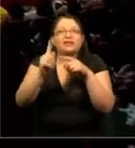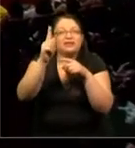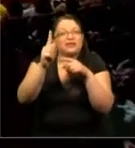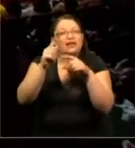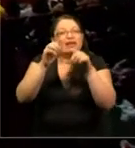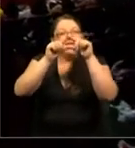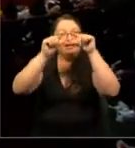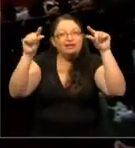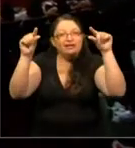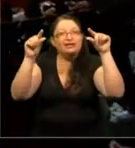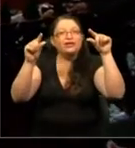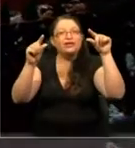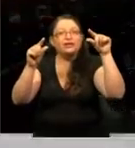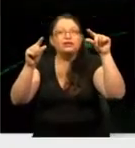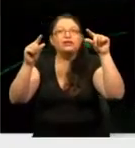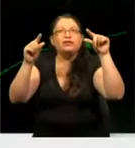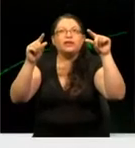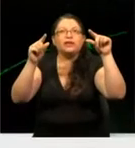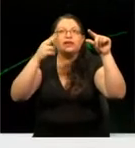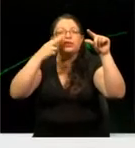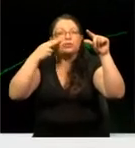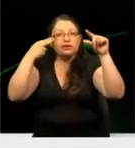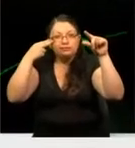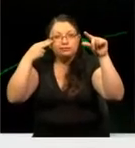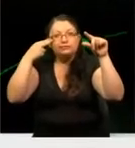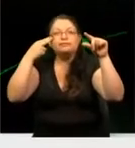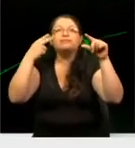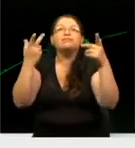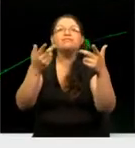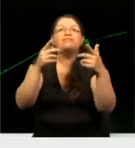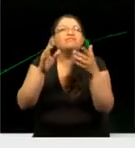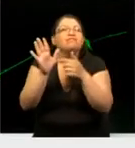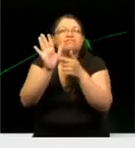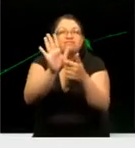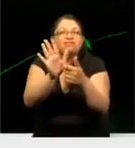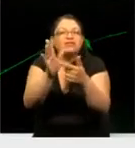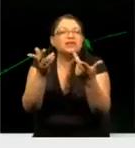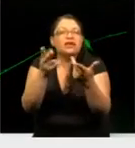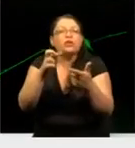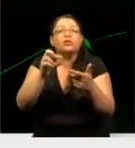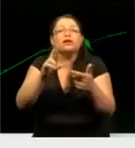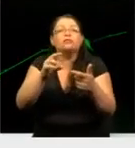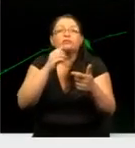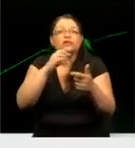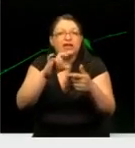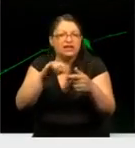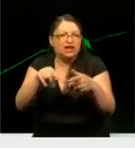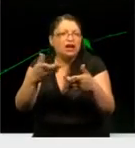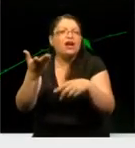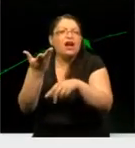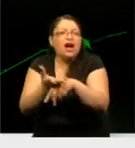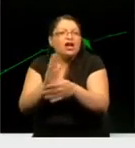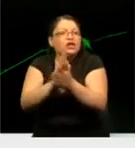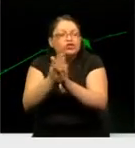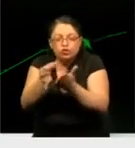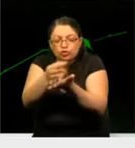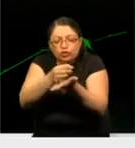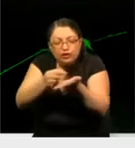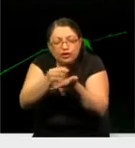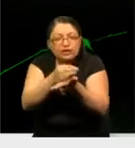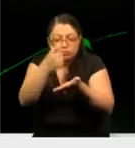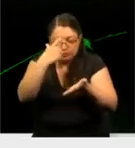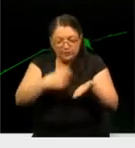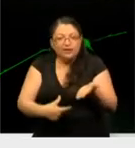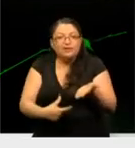tensión en magenta, muestra un marcador, que es una proteína, que está presente en todas las células de nuestro